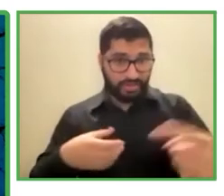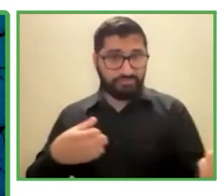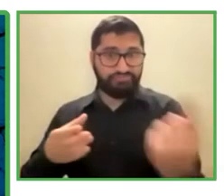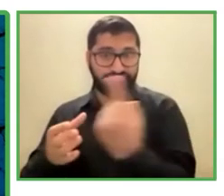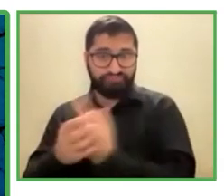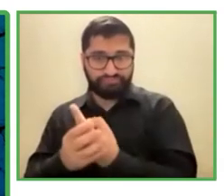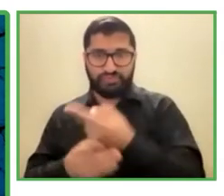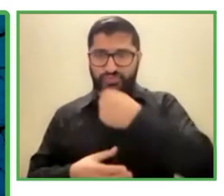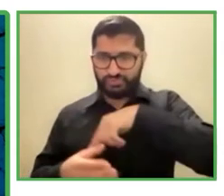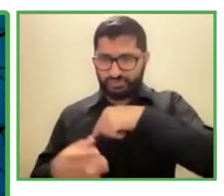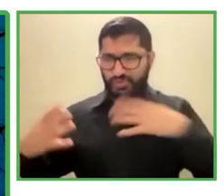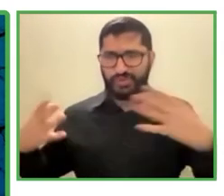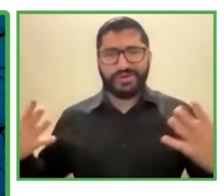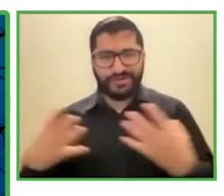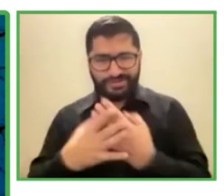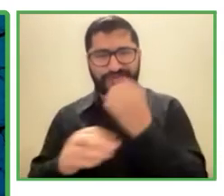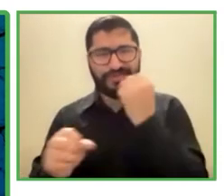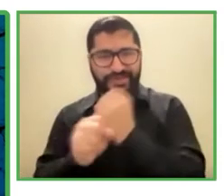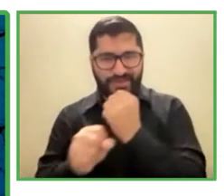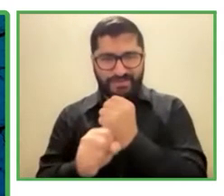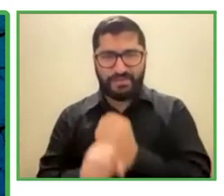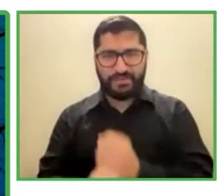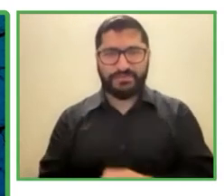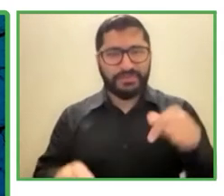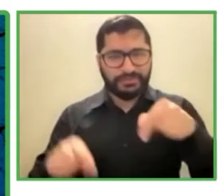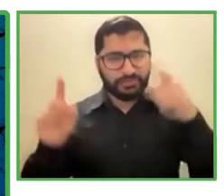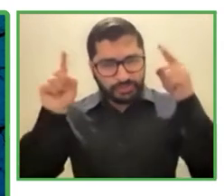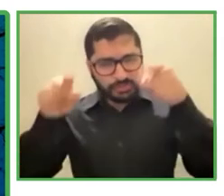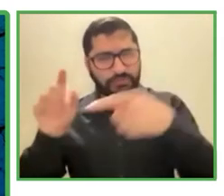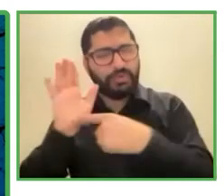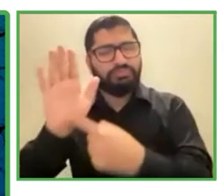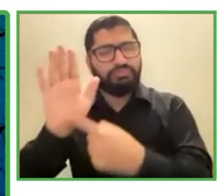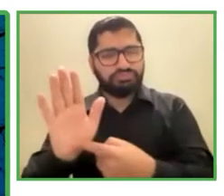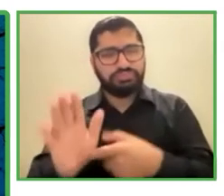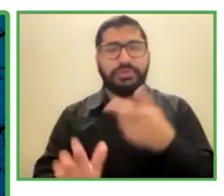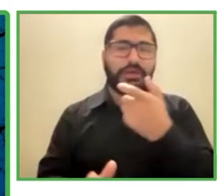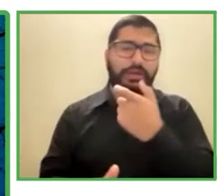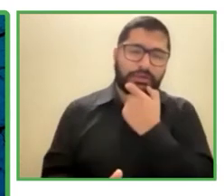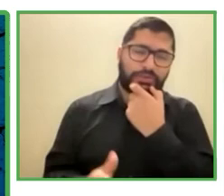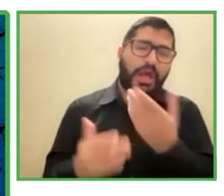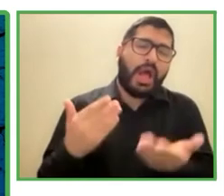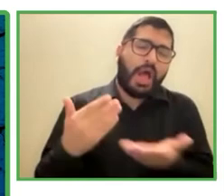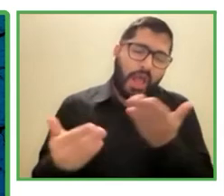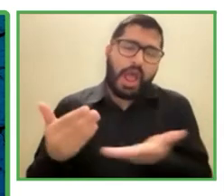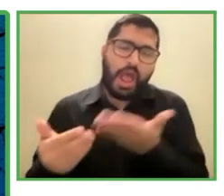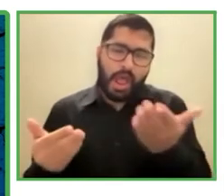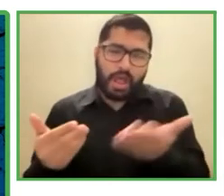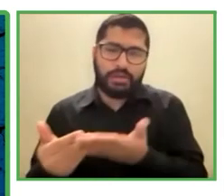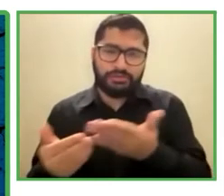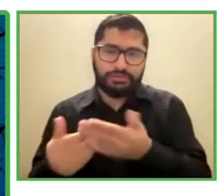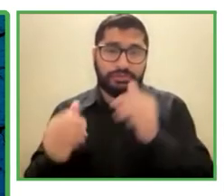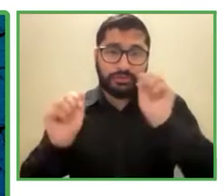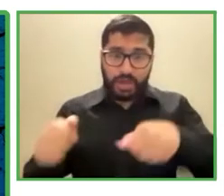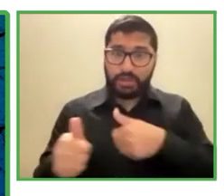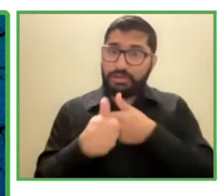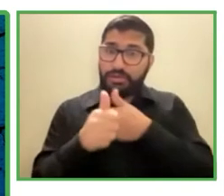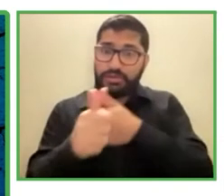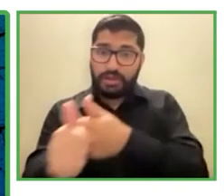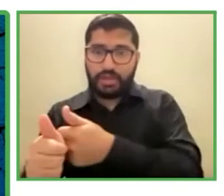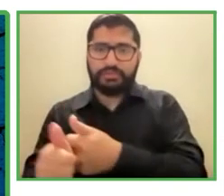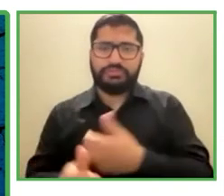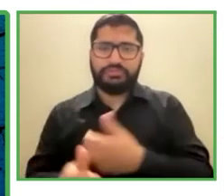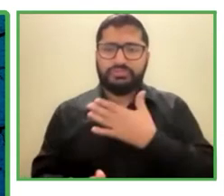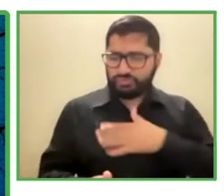esta es una presentación que está en inglés así que va a ser un poco más fácil y habla un poco de que queremos hacer un negocio